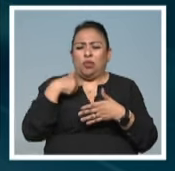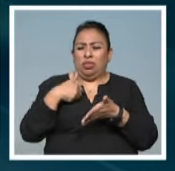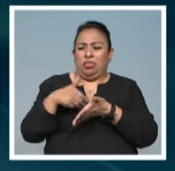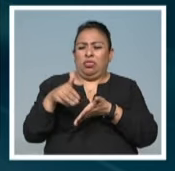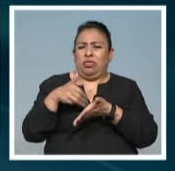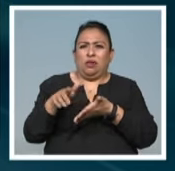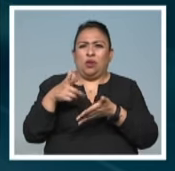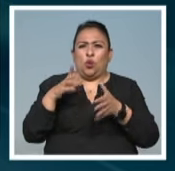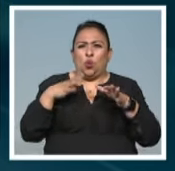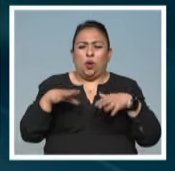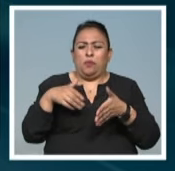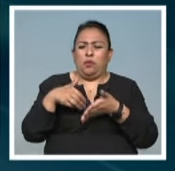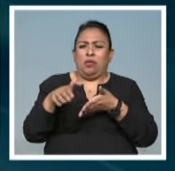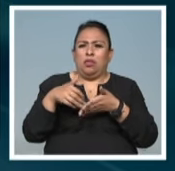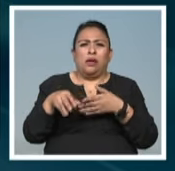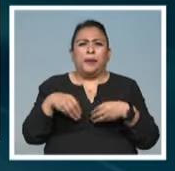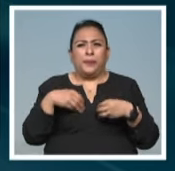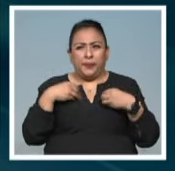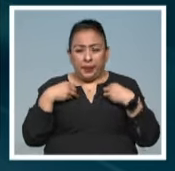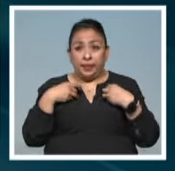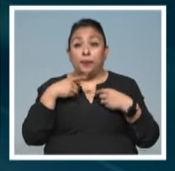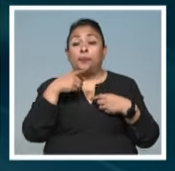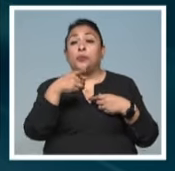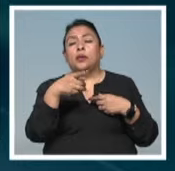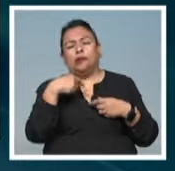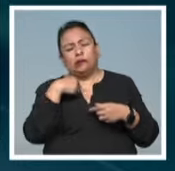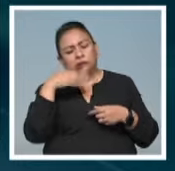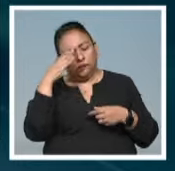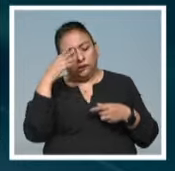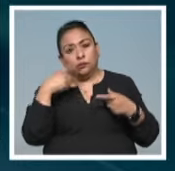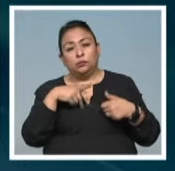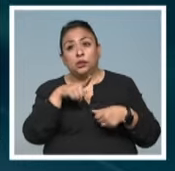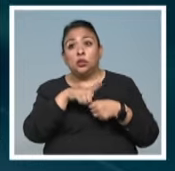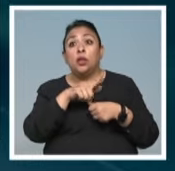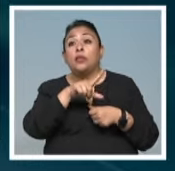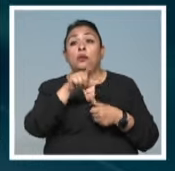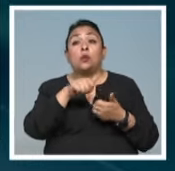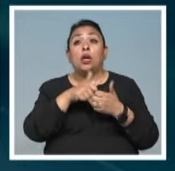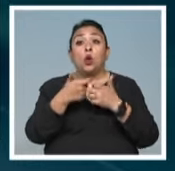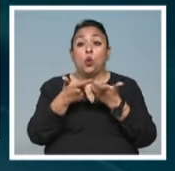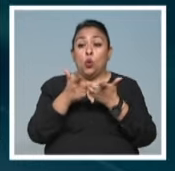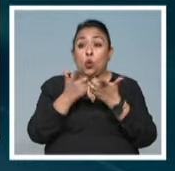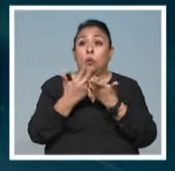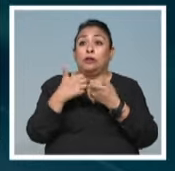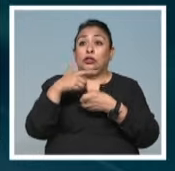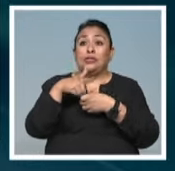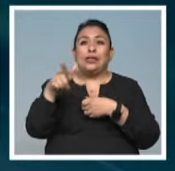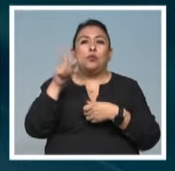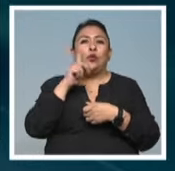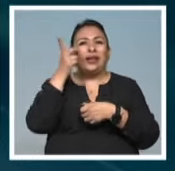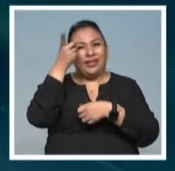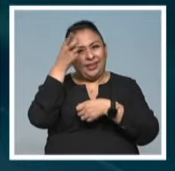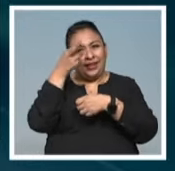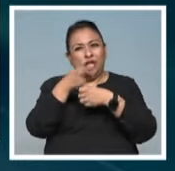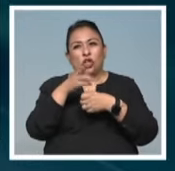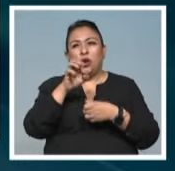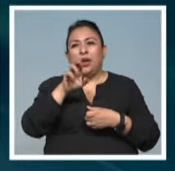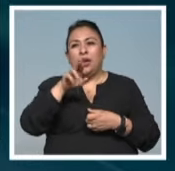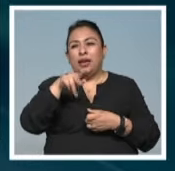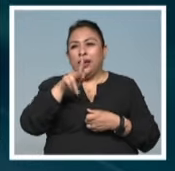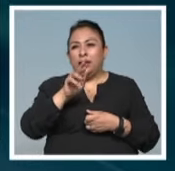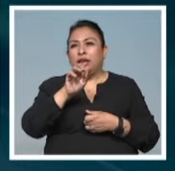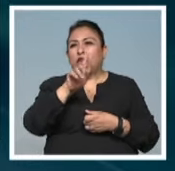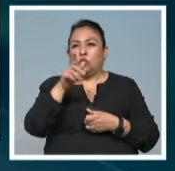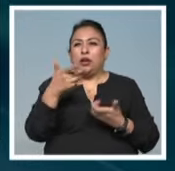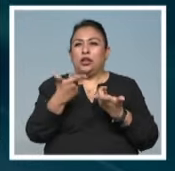de nuestro cuerpo, de nuestra vida. Desde una reflexión personal que después se vuelve grupal y social, la directora de Erika Suárez Compañía